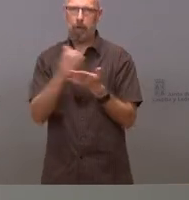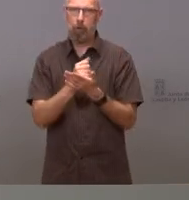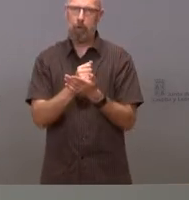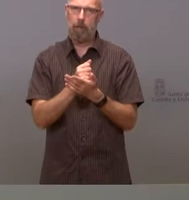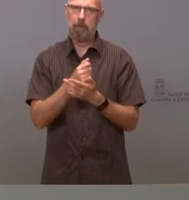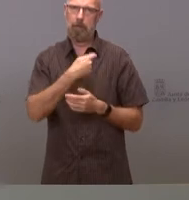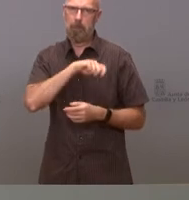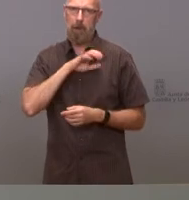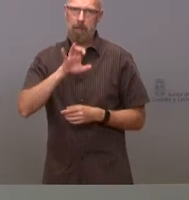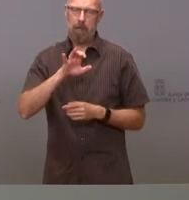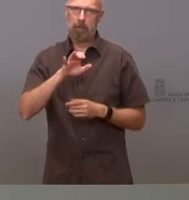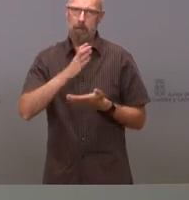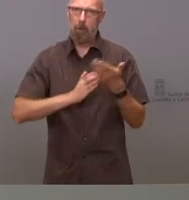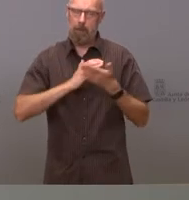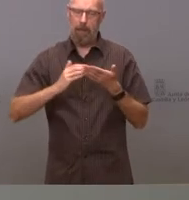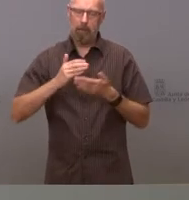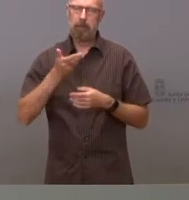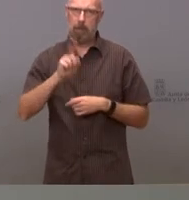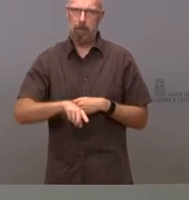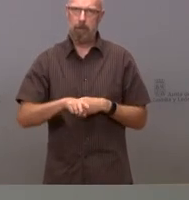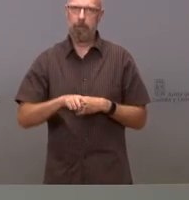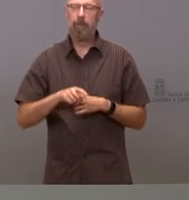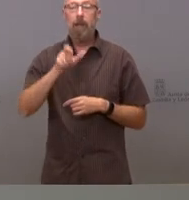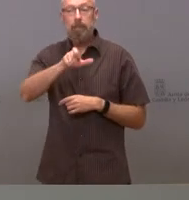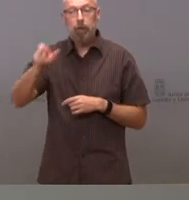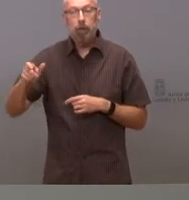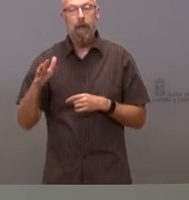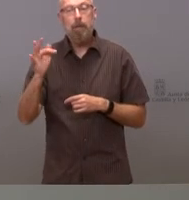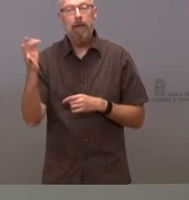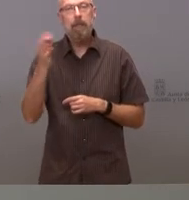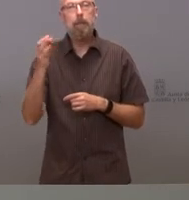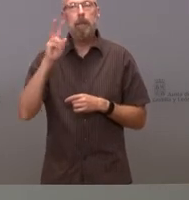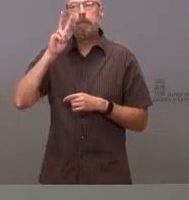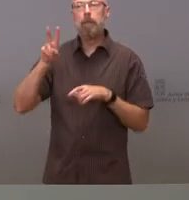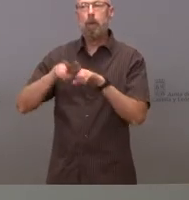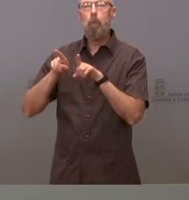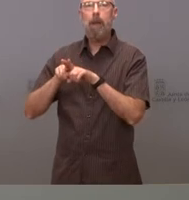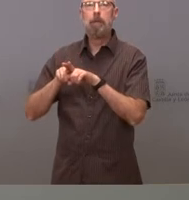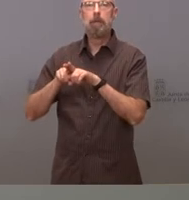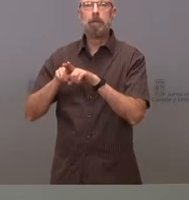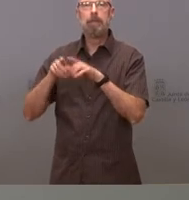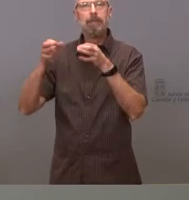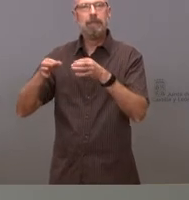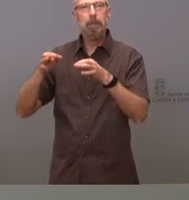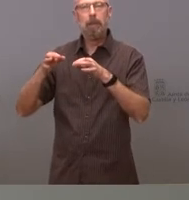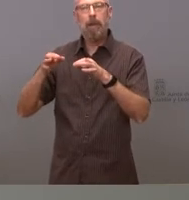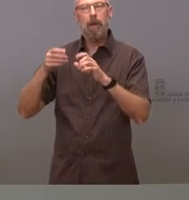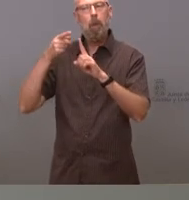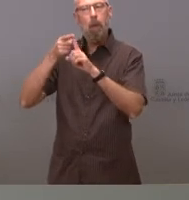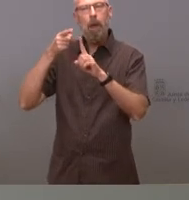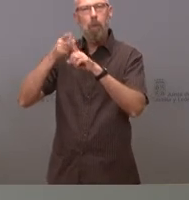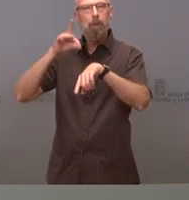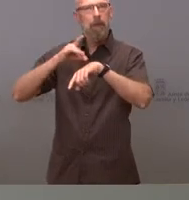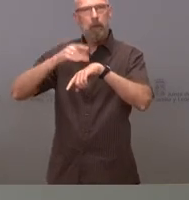este país y por lo tanto de esta comunidad el ciudadano tiene que ser además visto siempre en la medida de lo posible por el mismo médico de